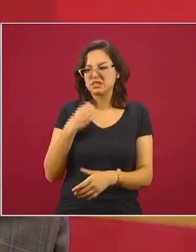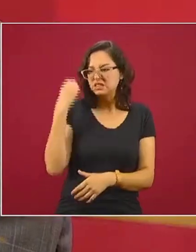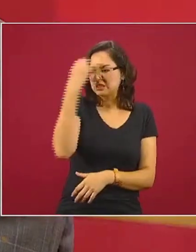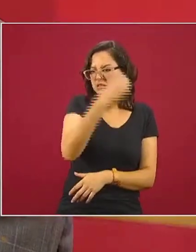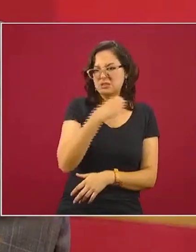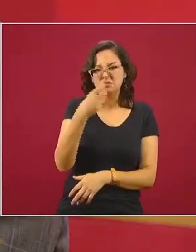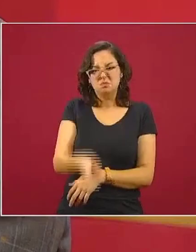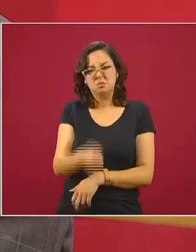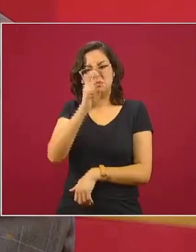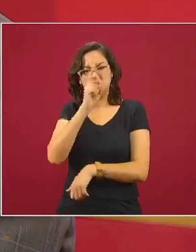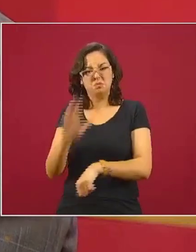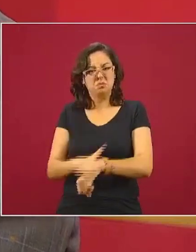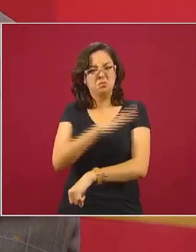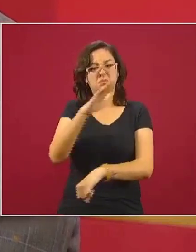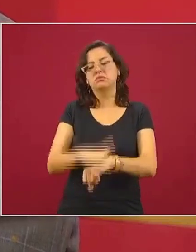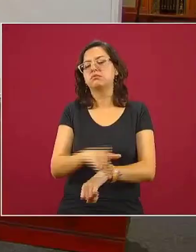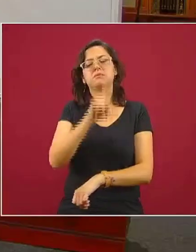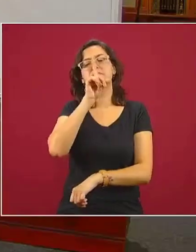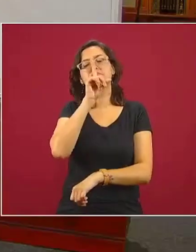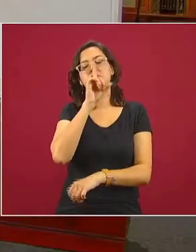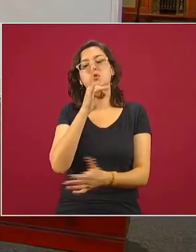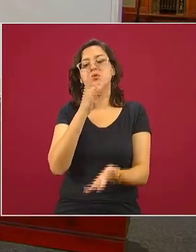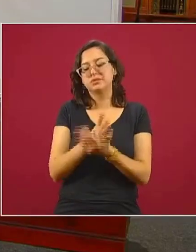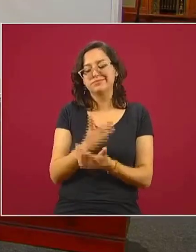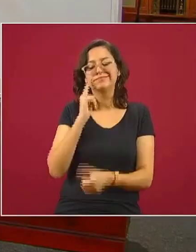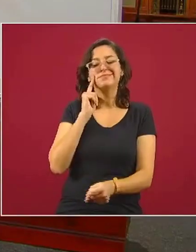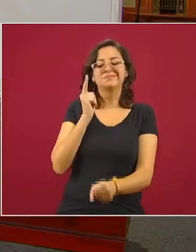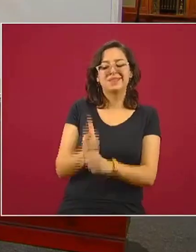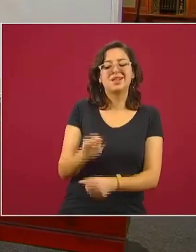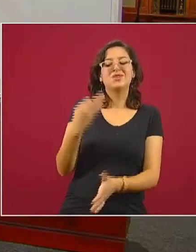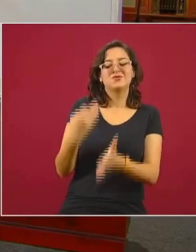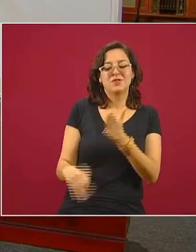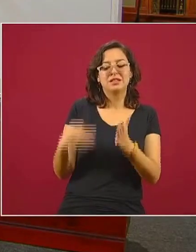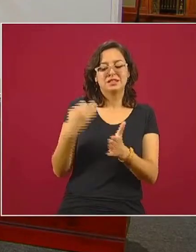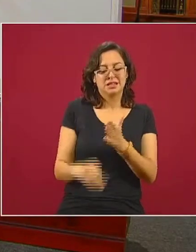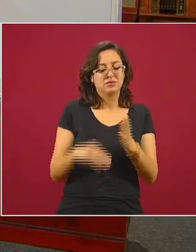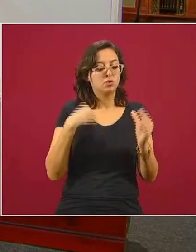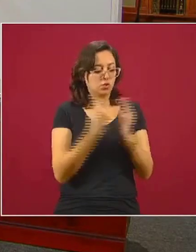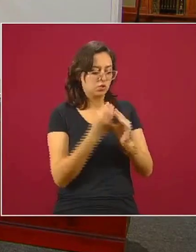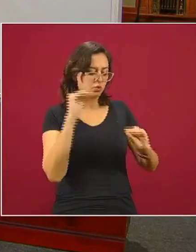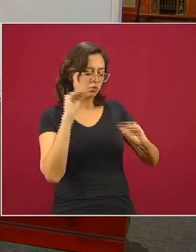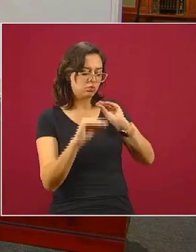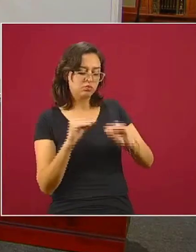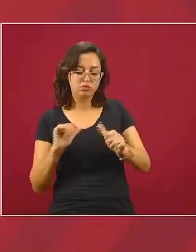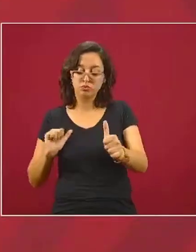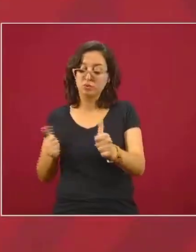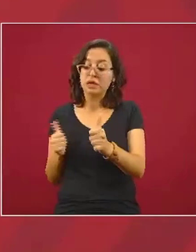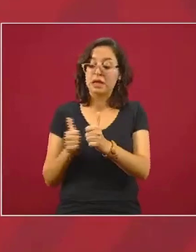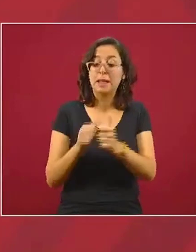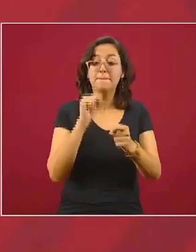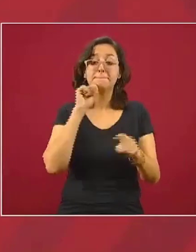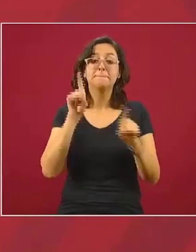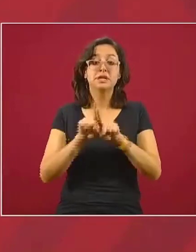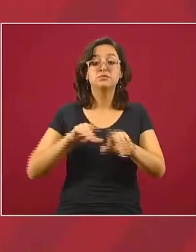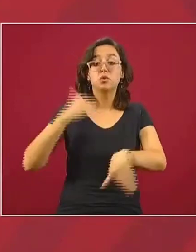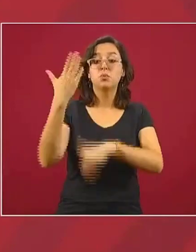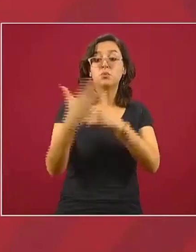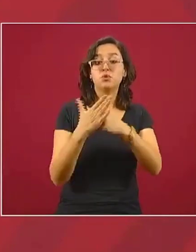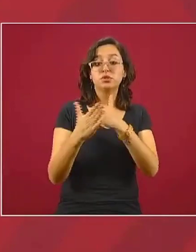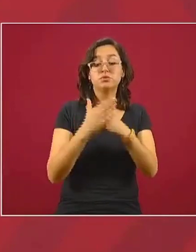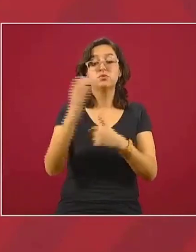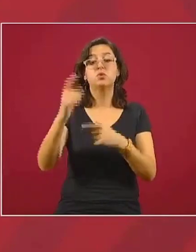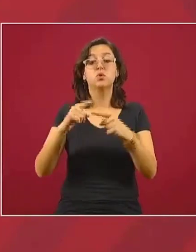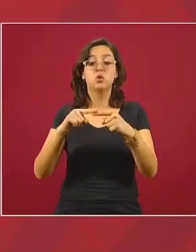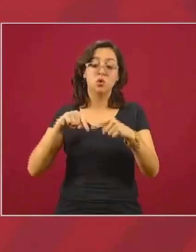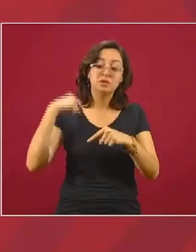de darles un curso remedial y que eso también nos ayude a planear el ciclo escolar siguiente el ciclo